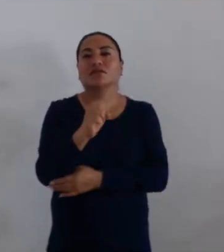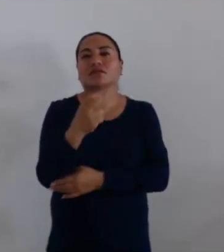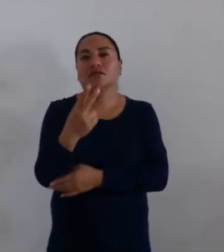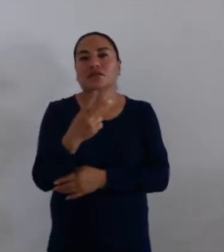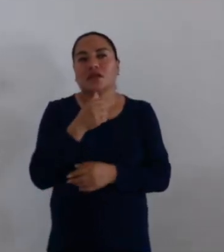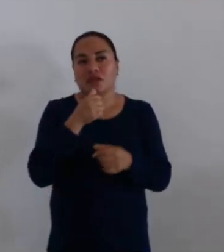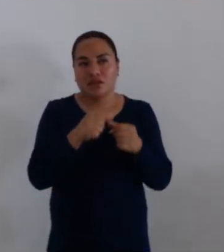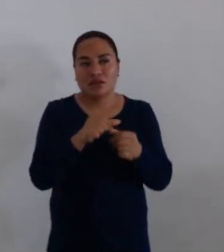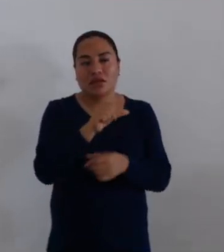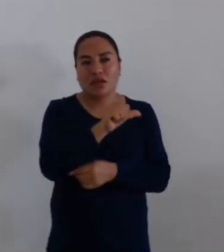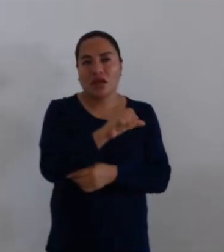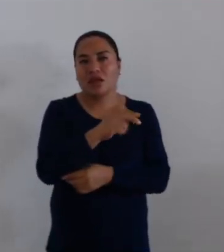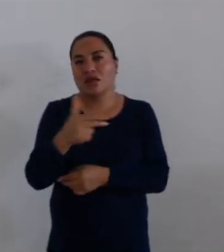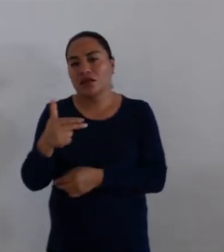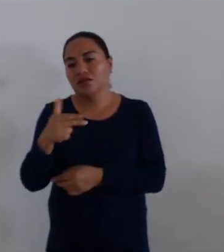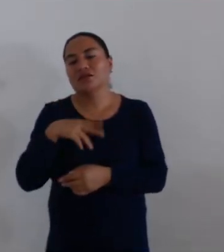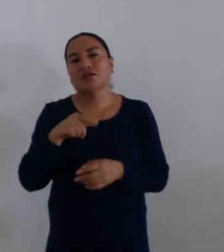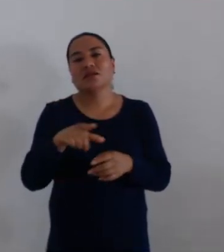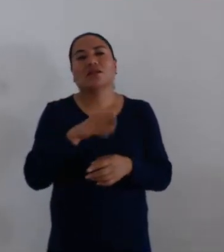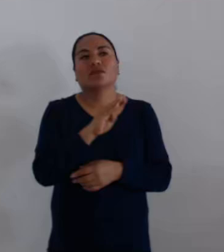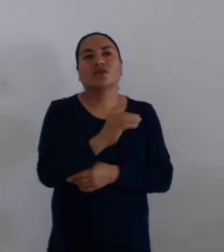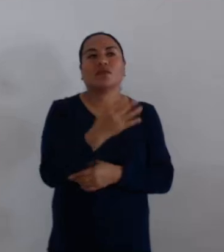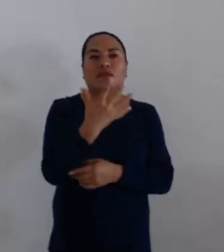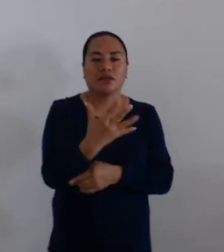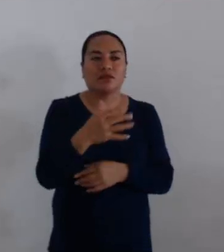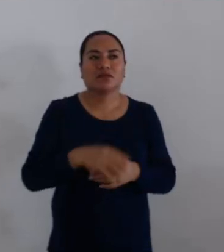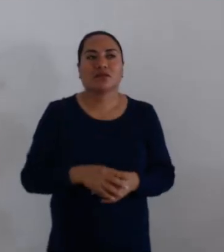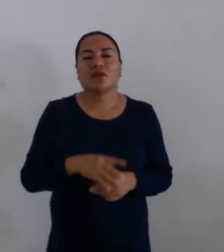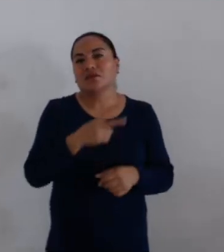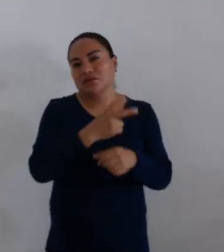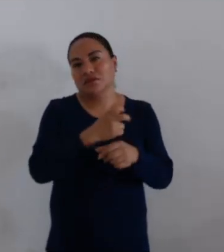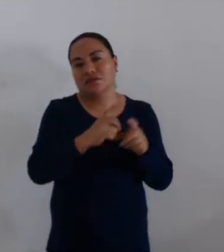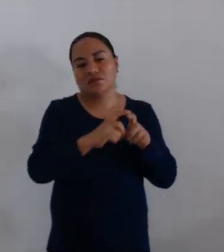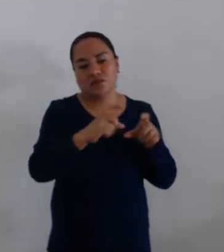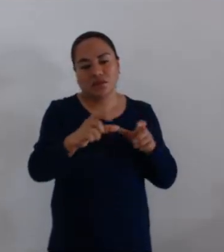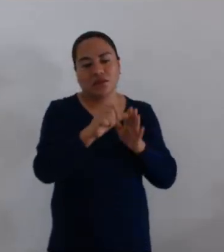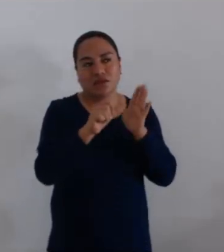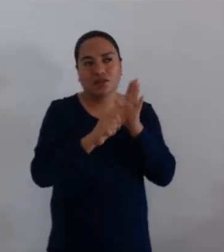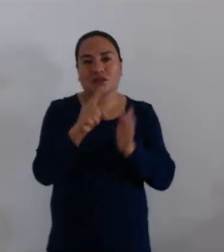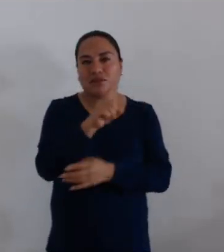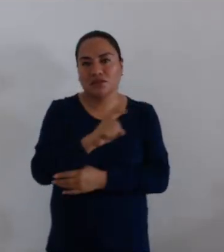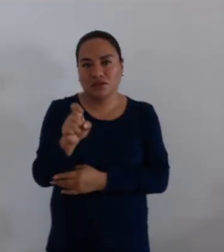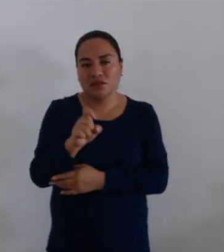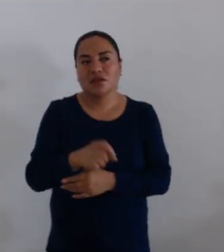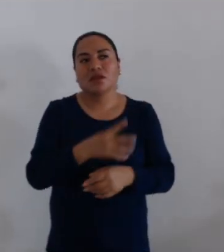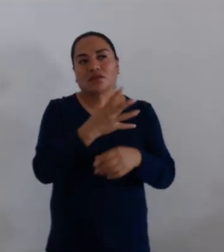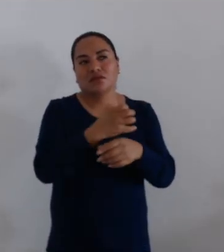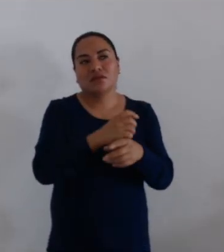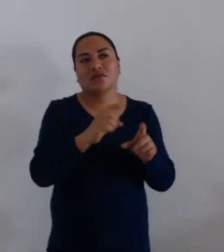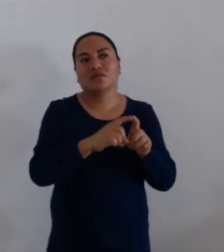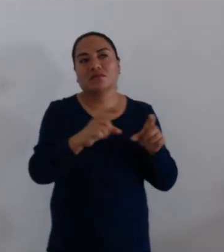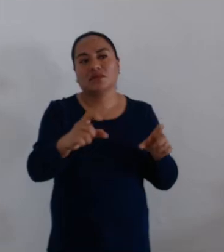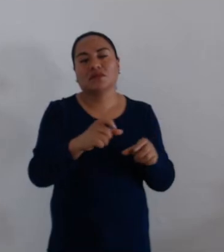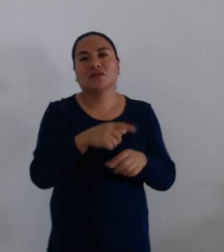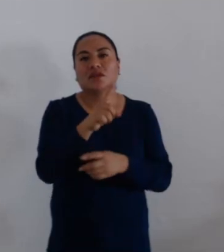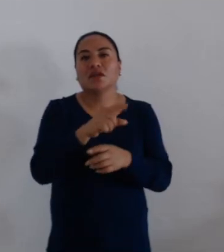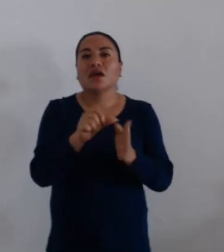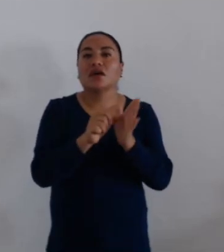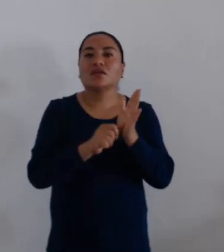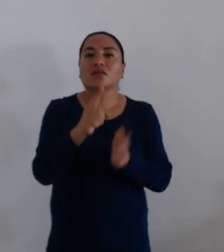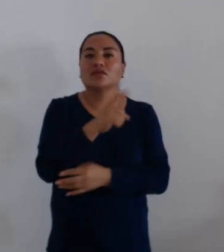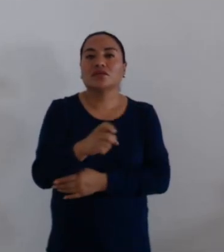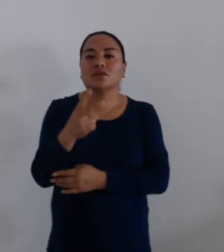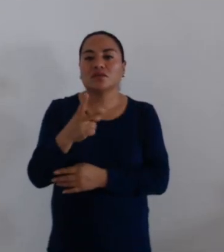incisos A al H del artículo 95, segundo párrafo del artículo 100, quinto párrafo del artículo 102,